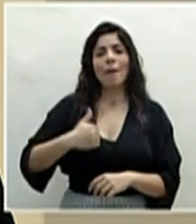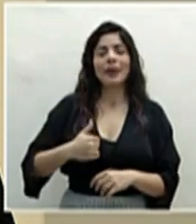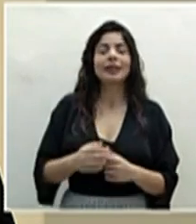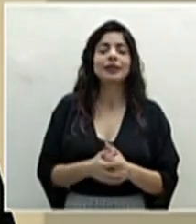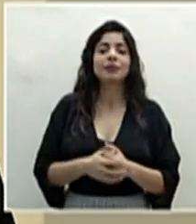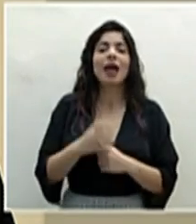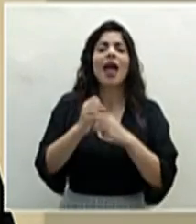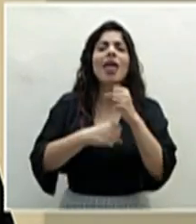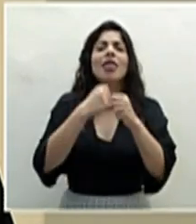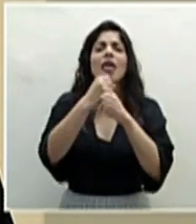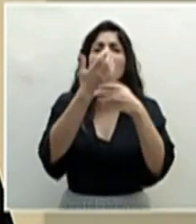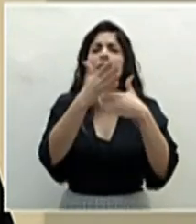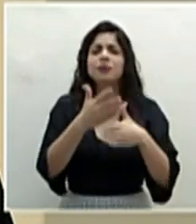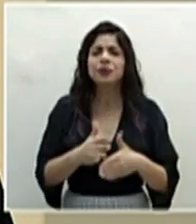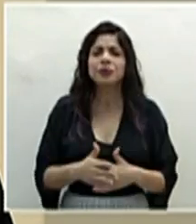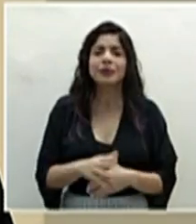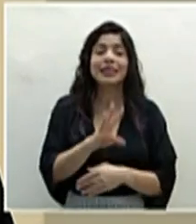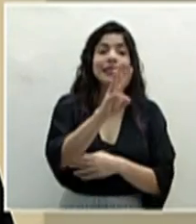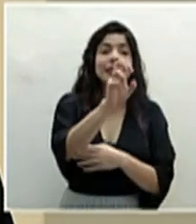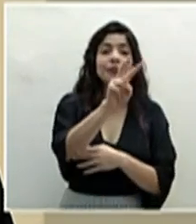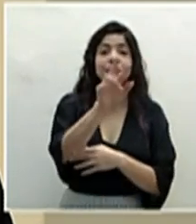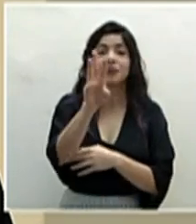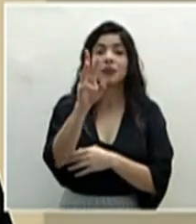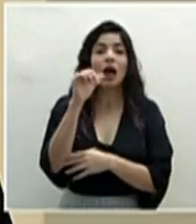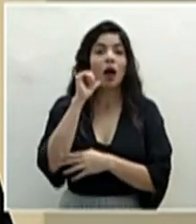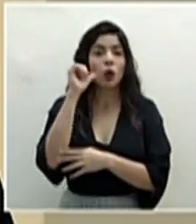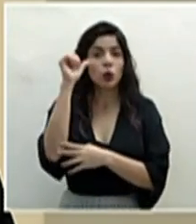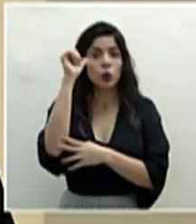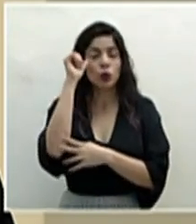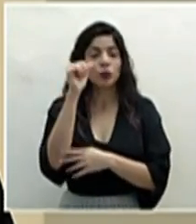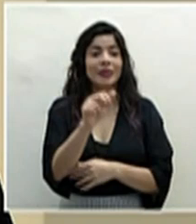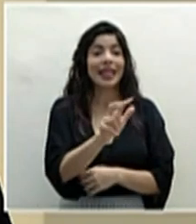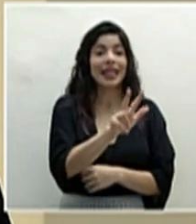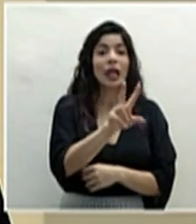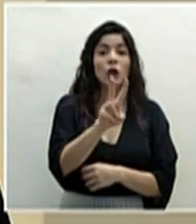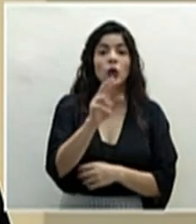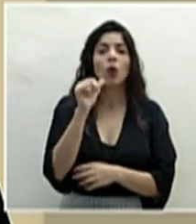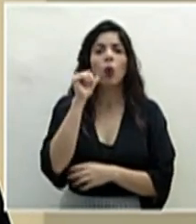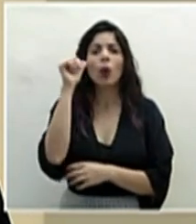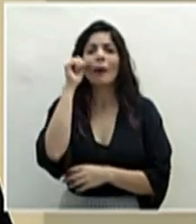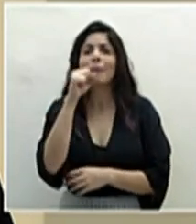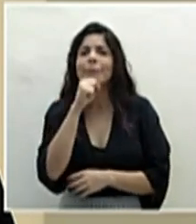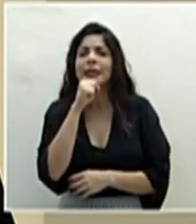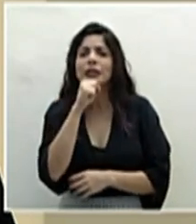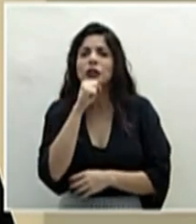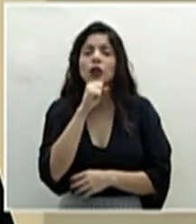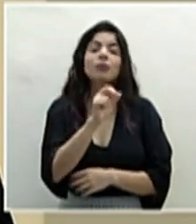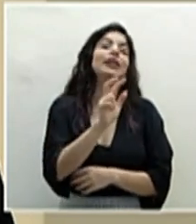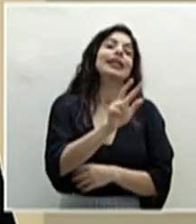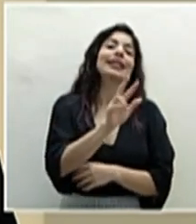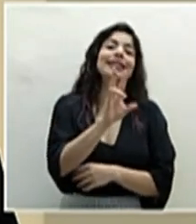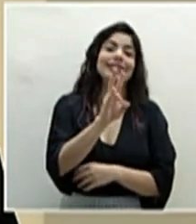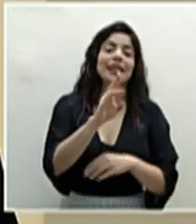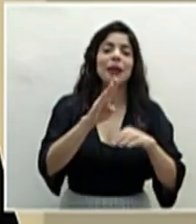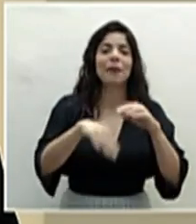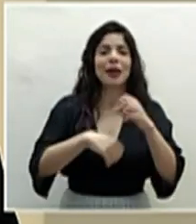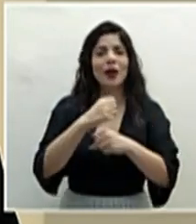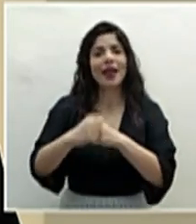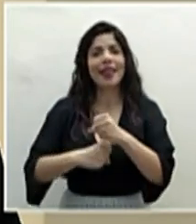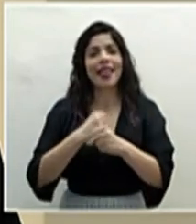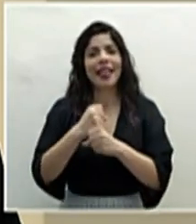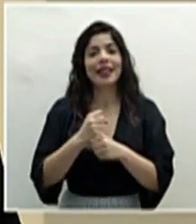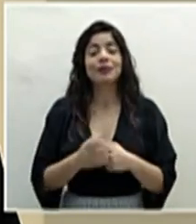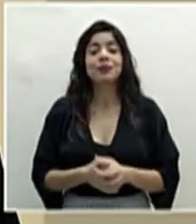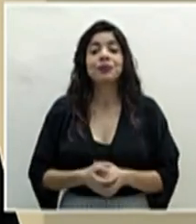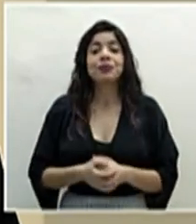Por edad tenemos 626 adultos, 32 adultos mayores y 37 menores de edad.